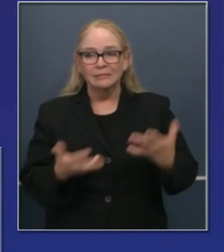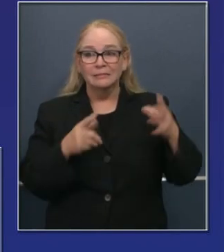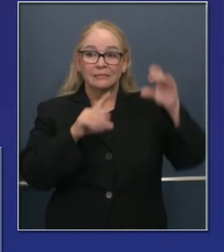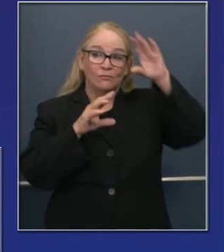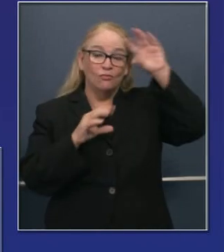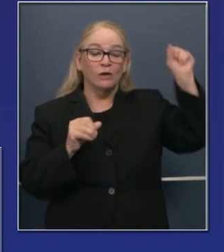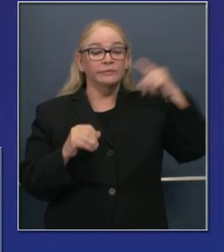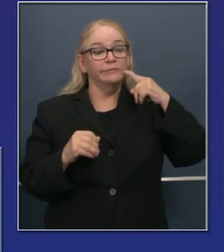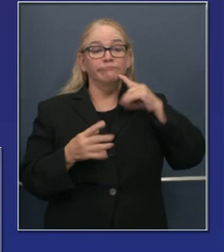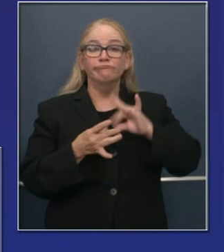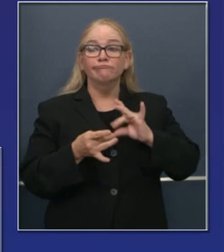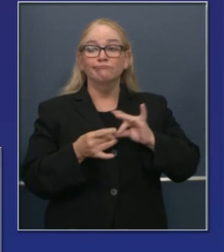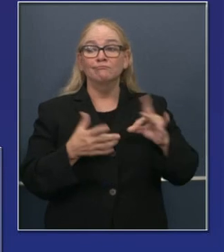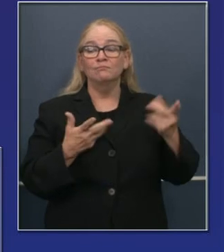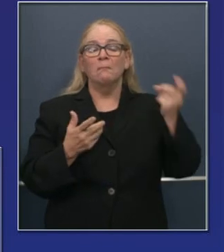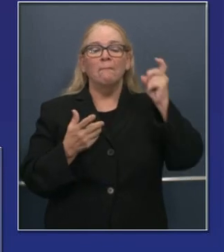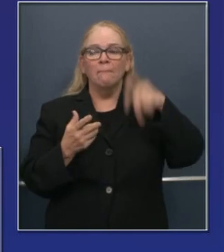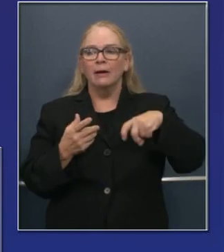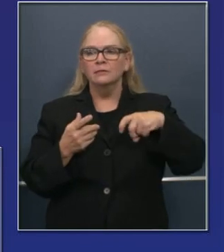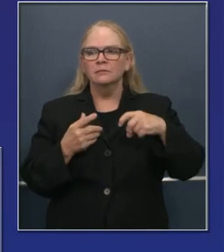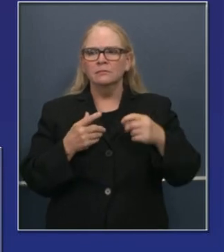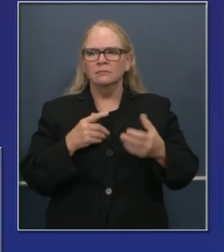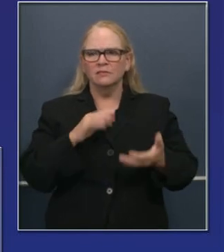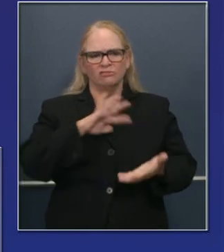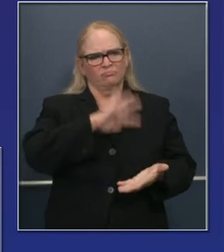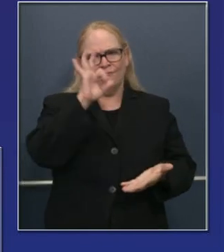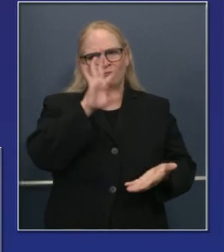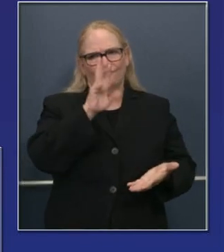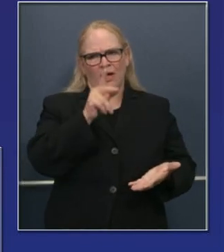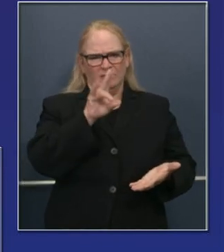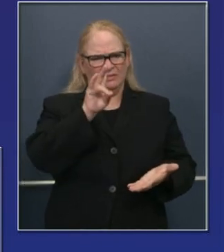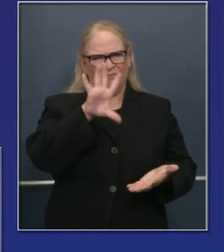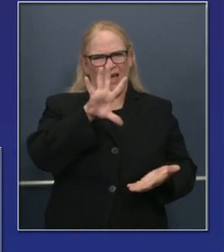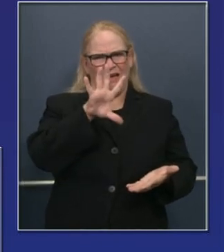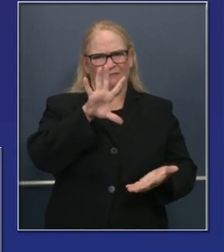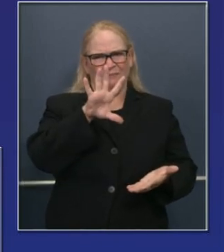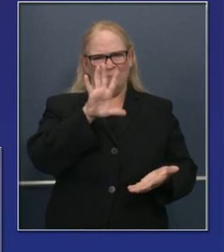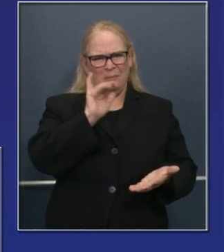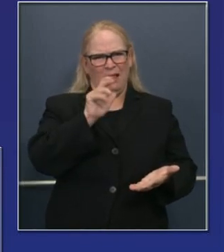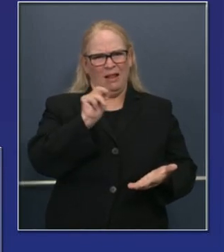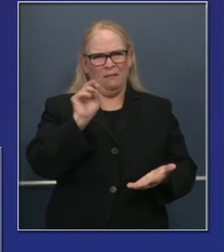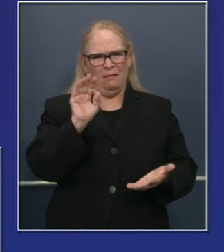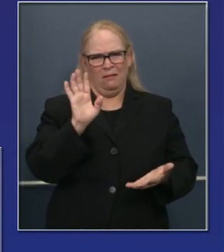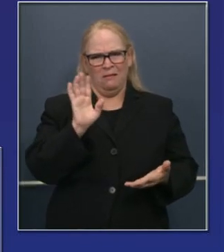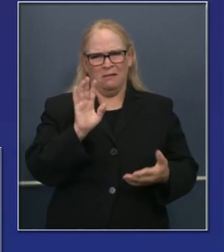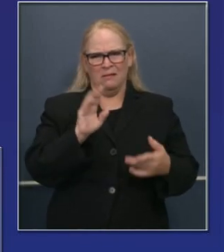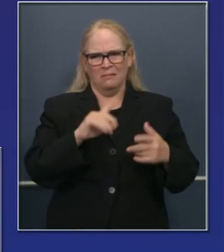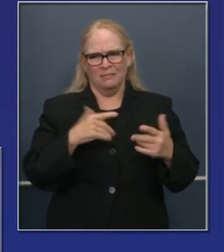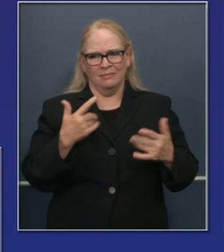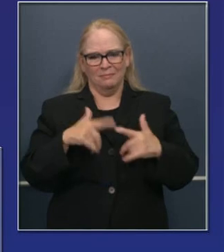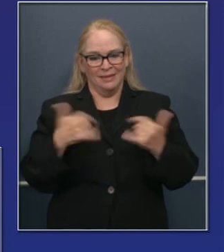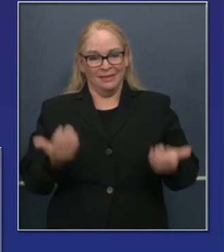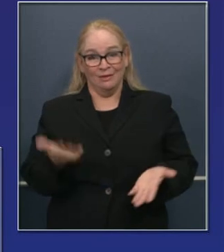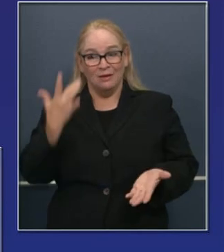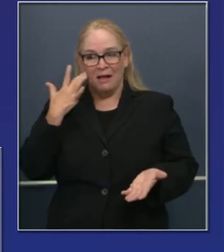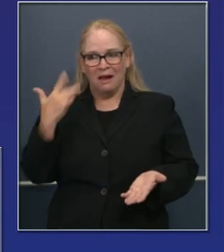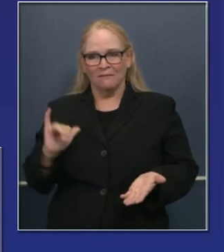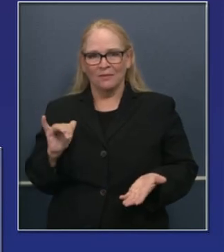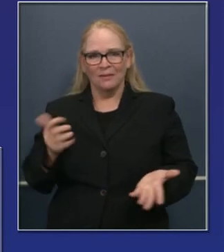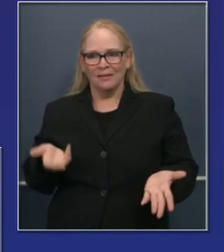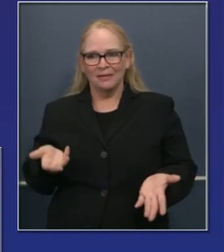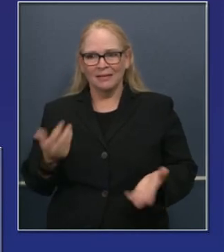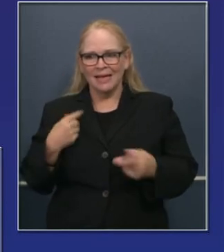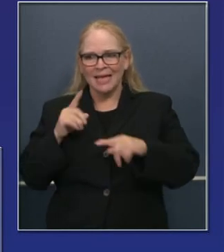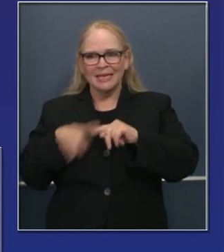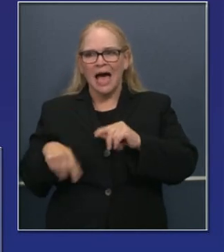dinero del cual espera sacar el presidente, causaría una carga enorme que incluso un estado tan